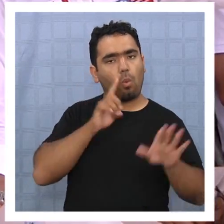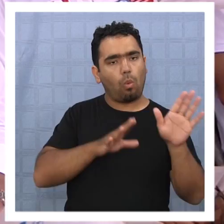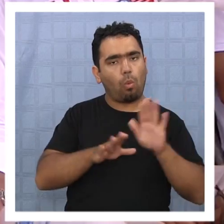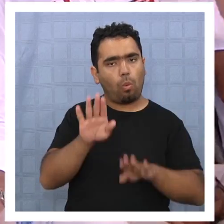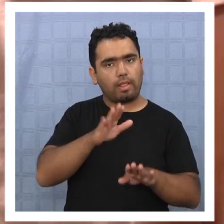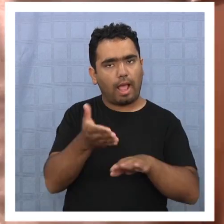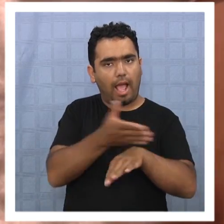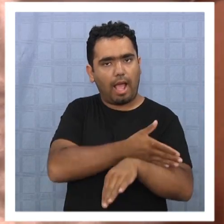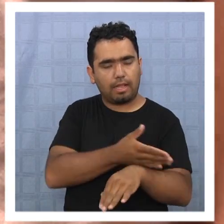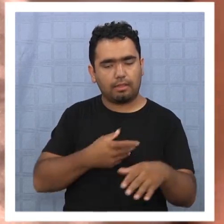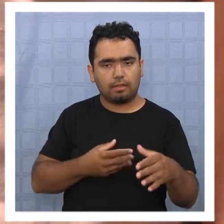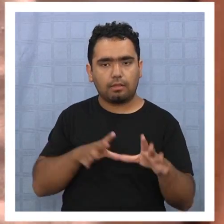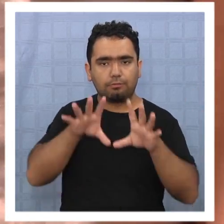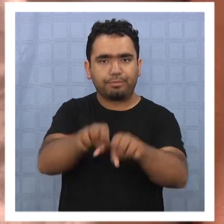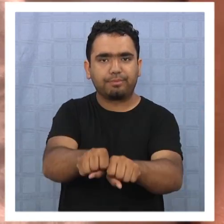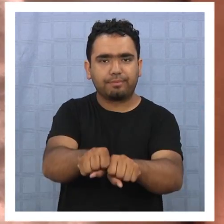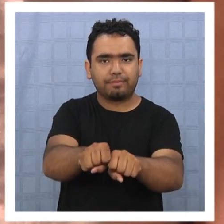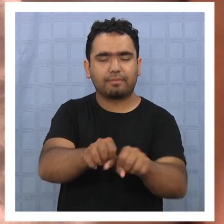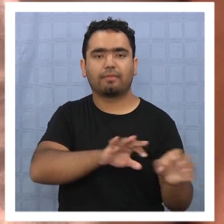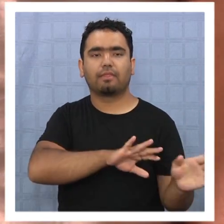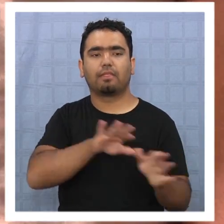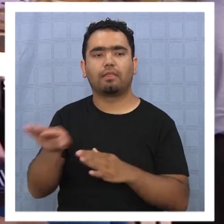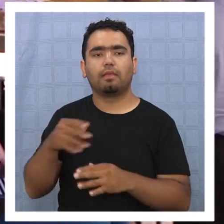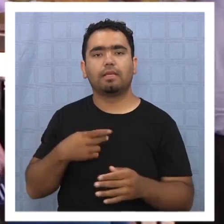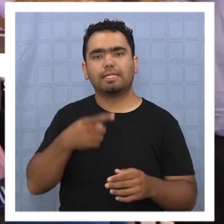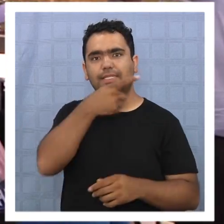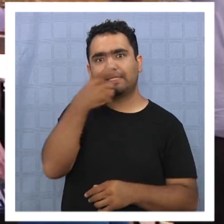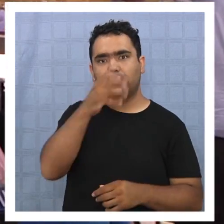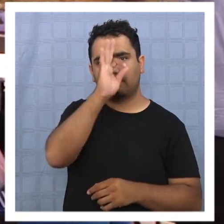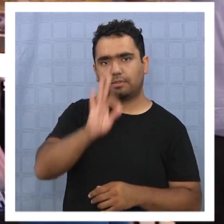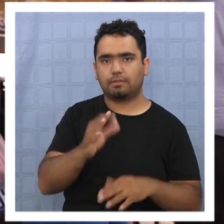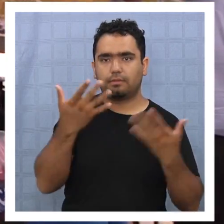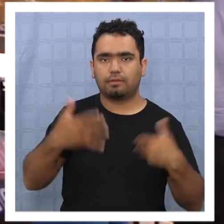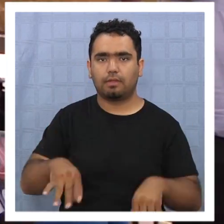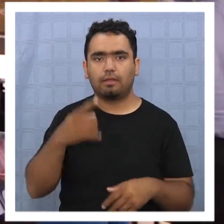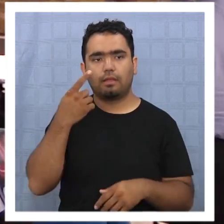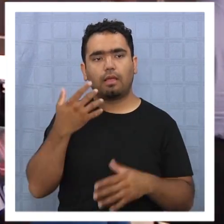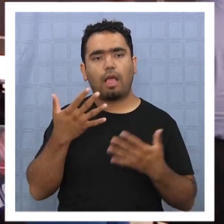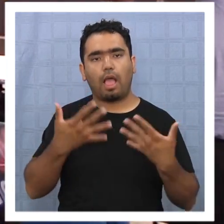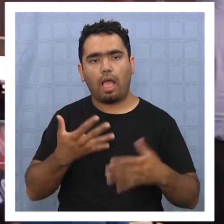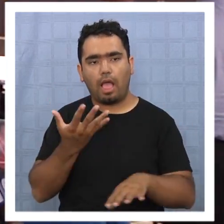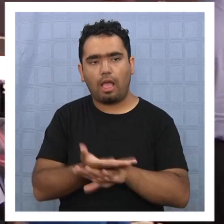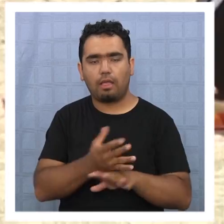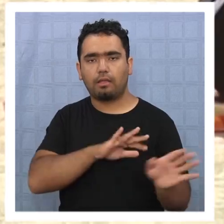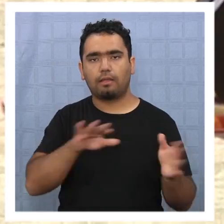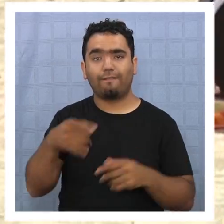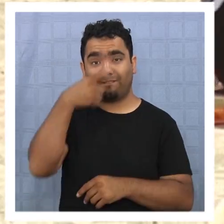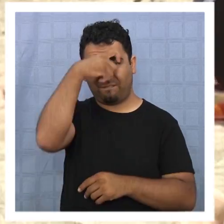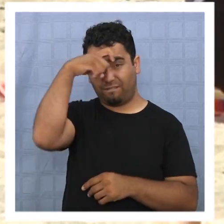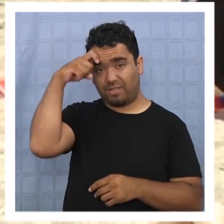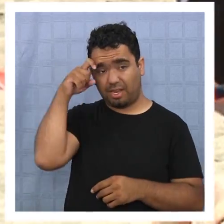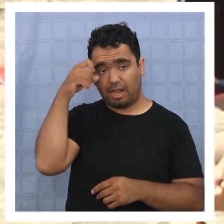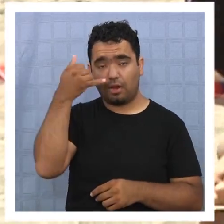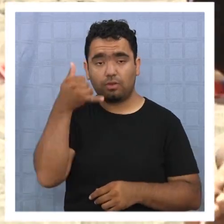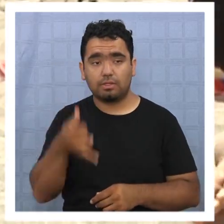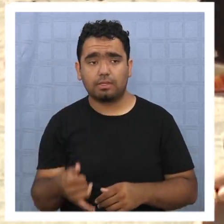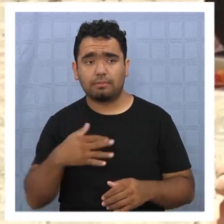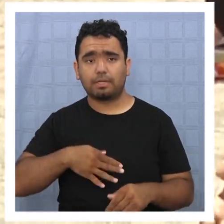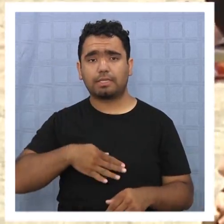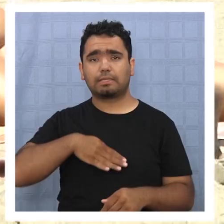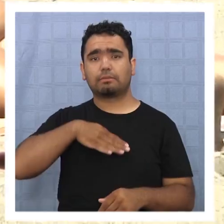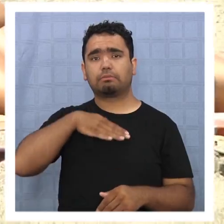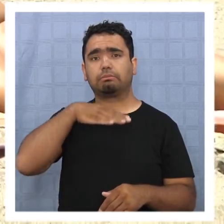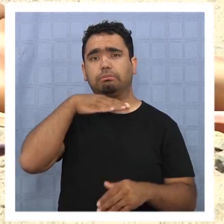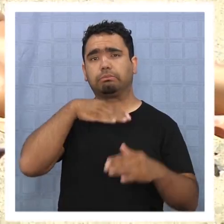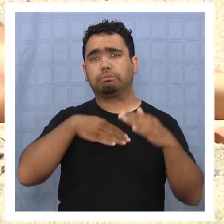los hoteles están casi al 100%, pero tenemos consideradas ya reservas para los hoteles. Aunque el verano siempre pone en